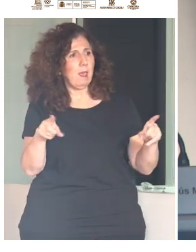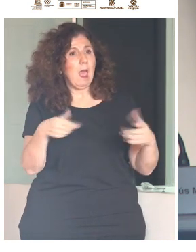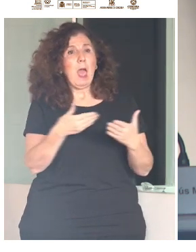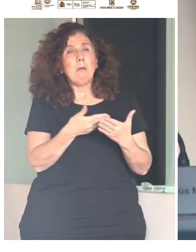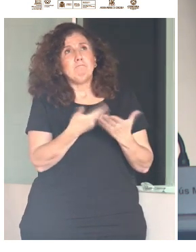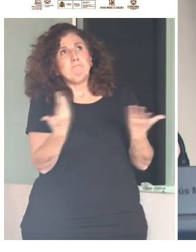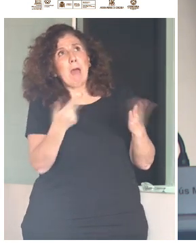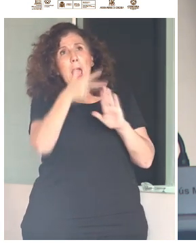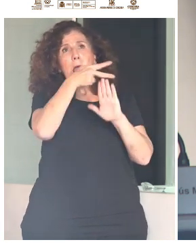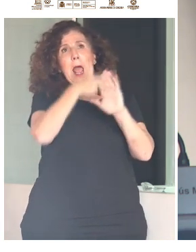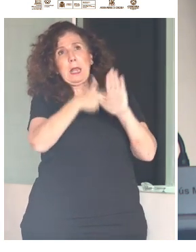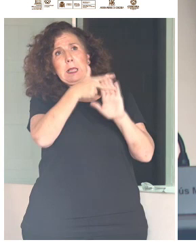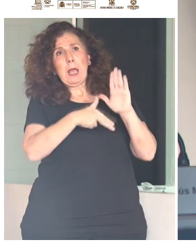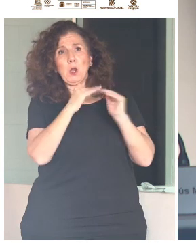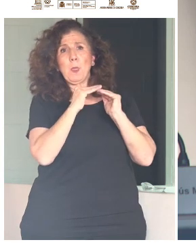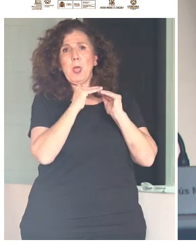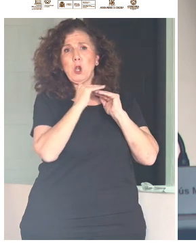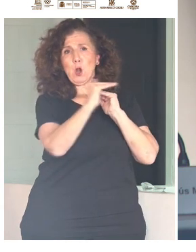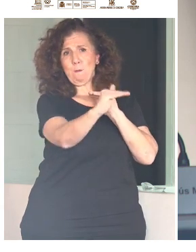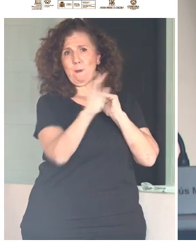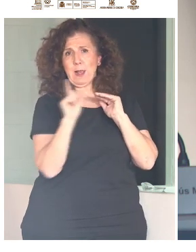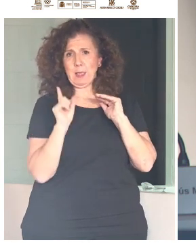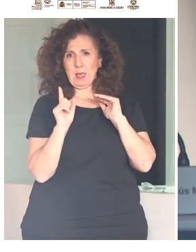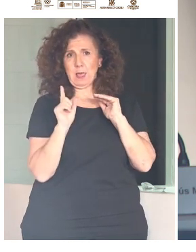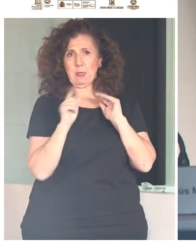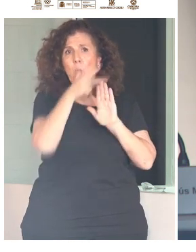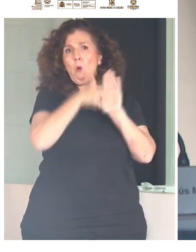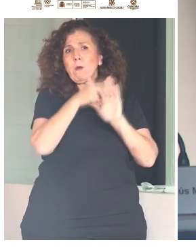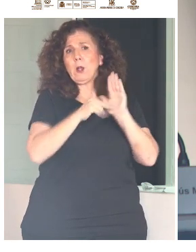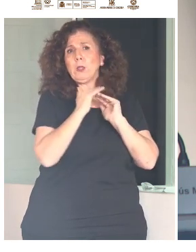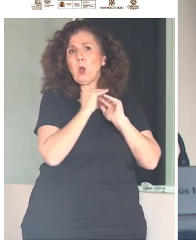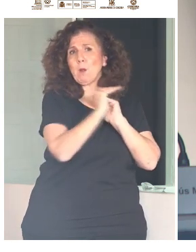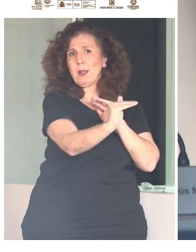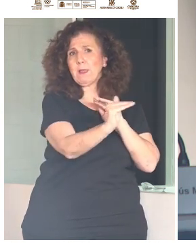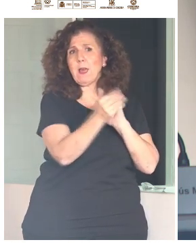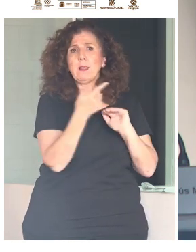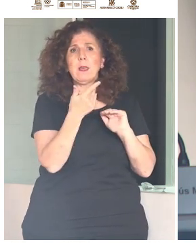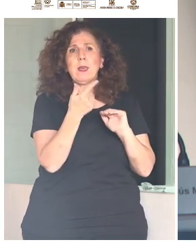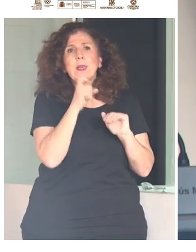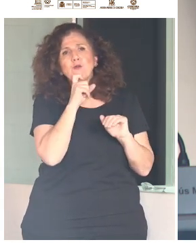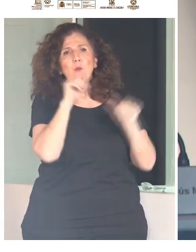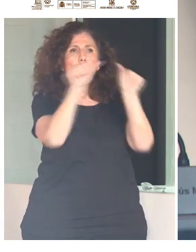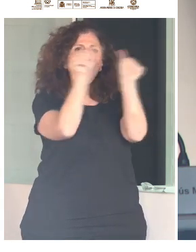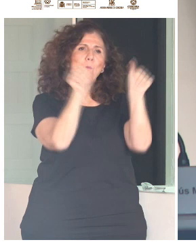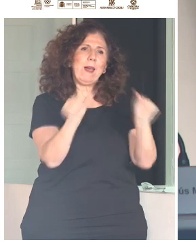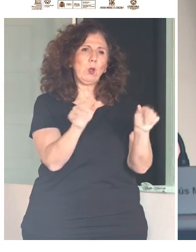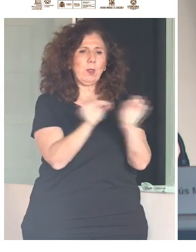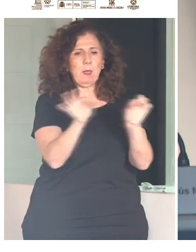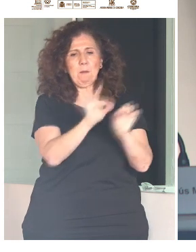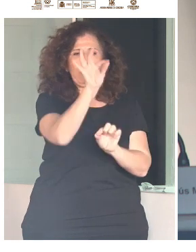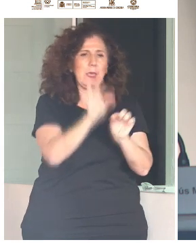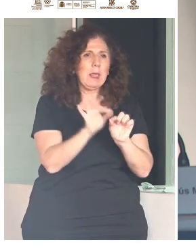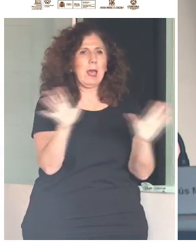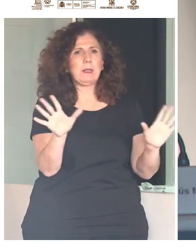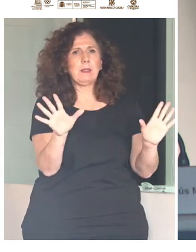normalidad extendido y que este canon de normalidad extendido se considera un patrón de medida desde el cual